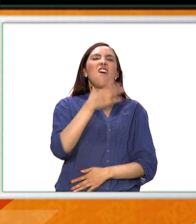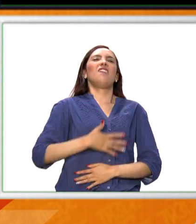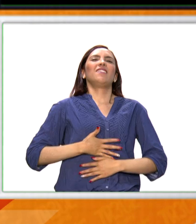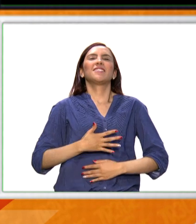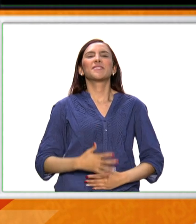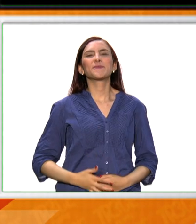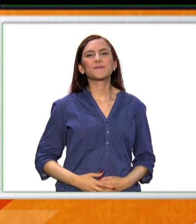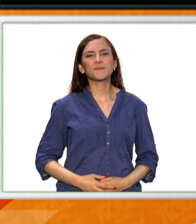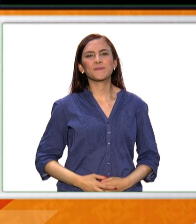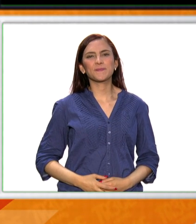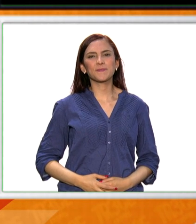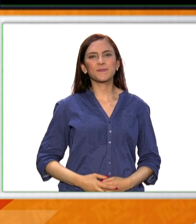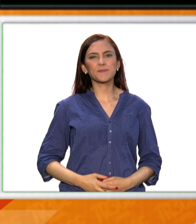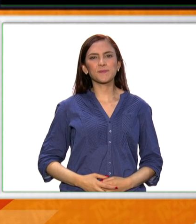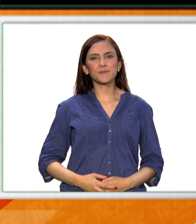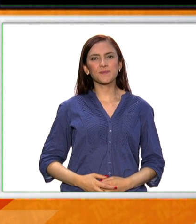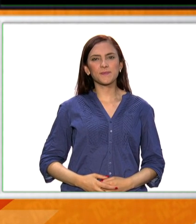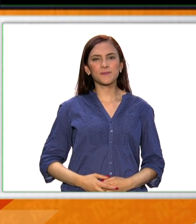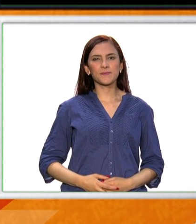¿Hola?